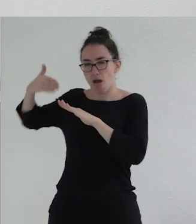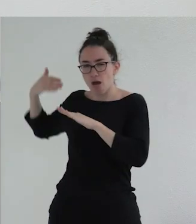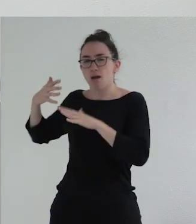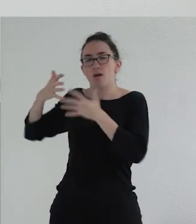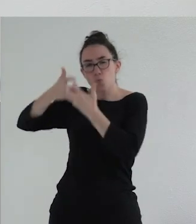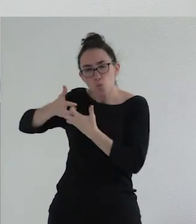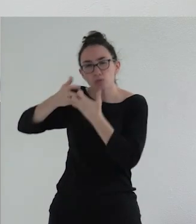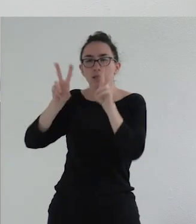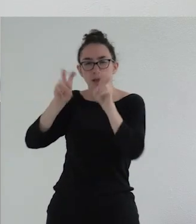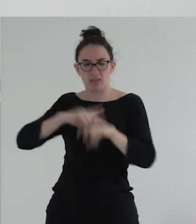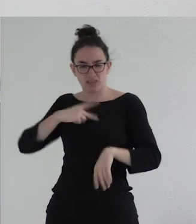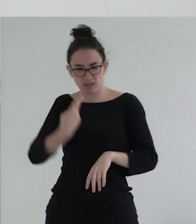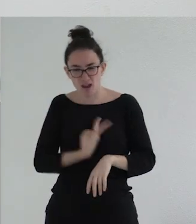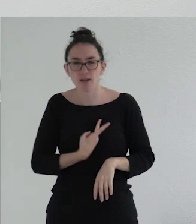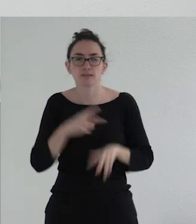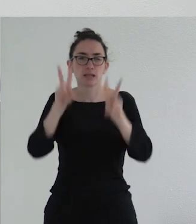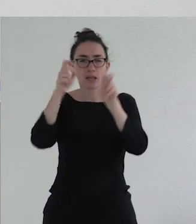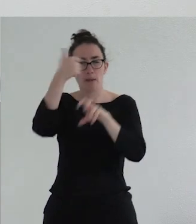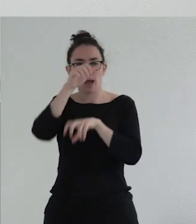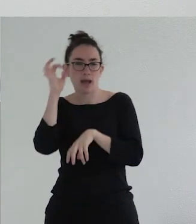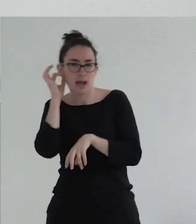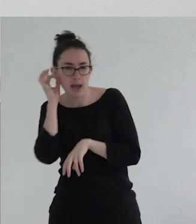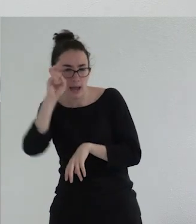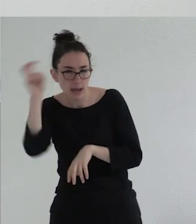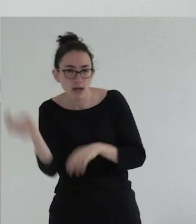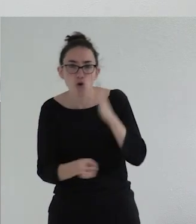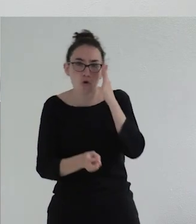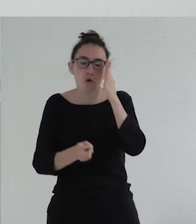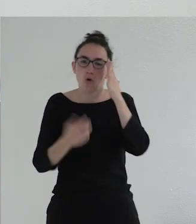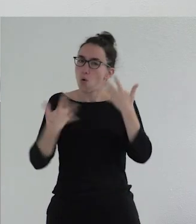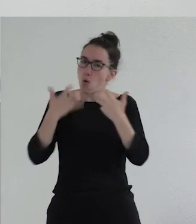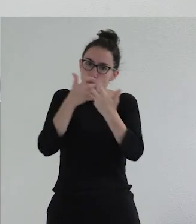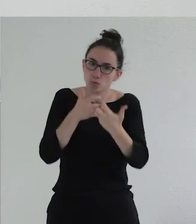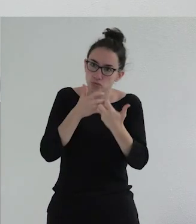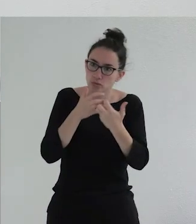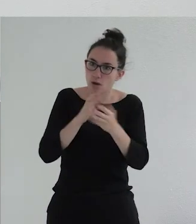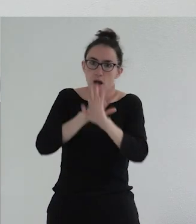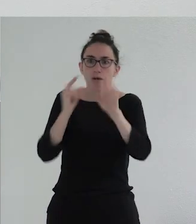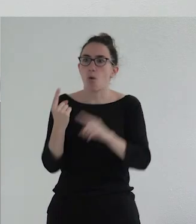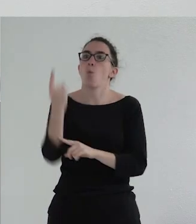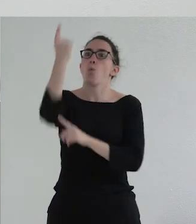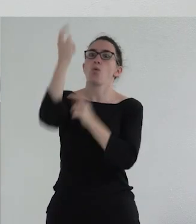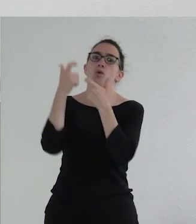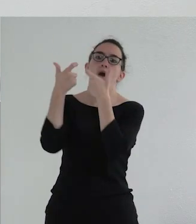problematizando el esencialismo del género haya emergido con tanta fuerza una categoría que se presenta como verdadera